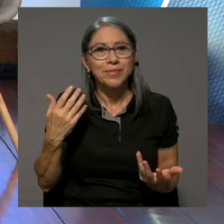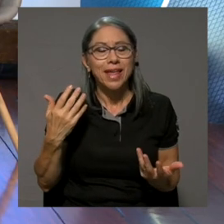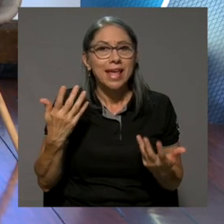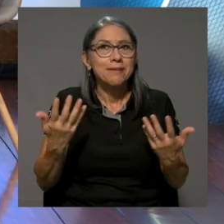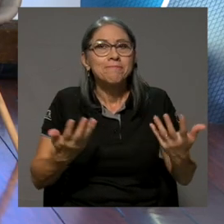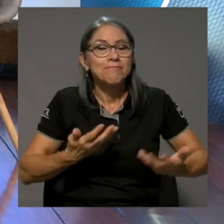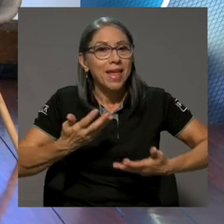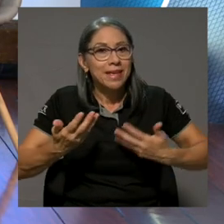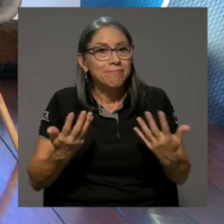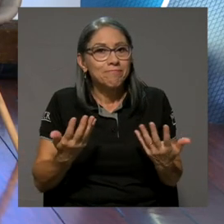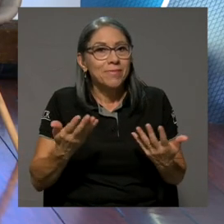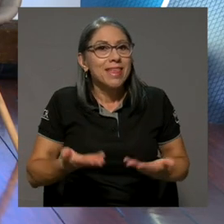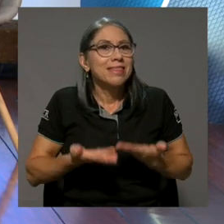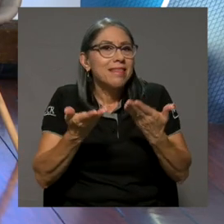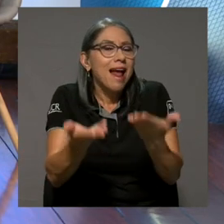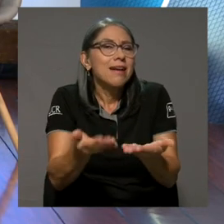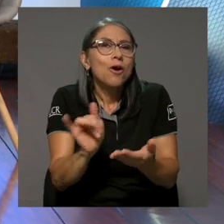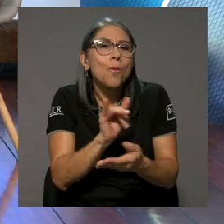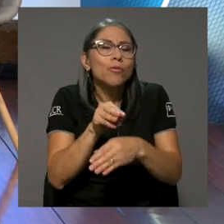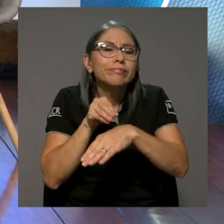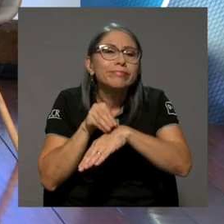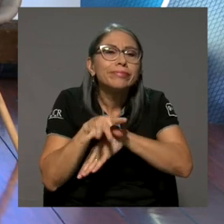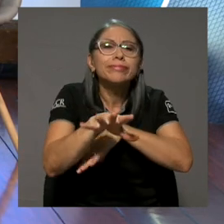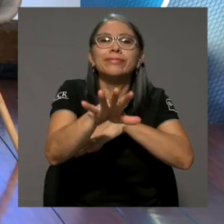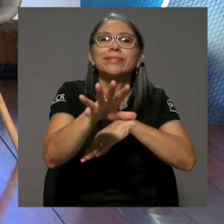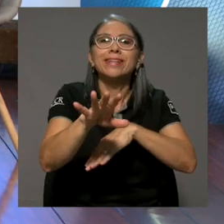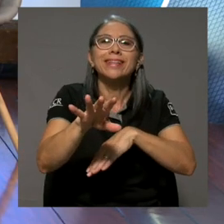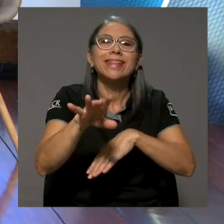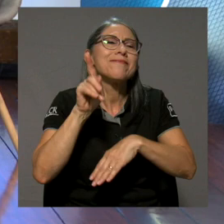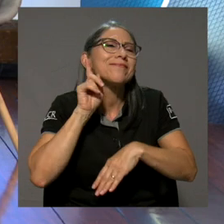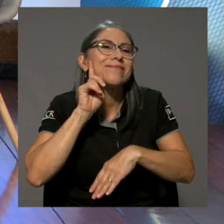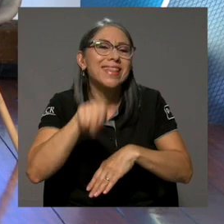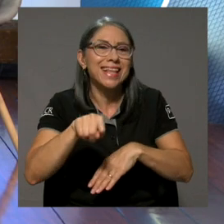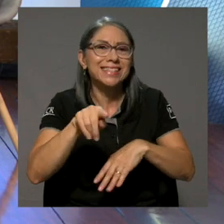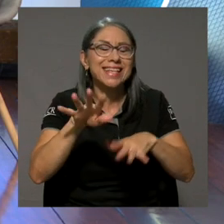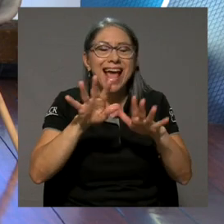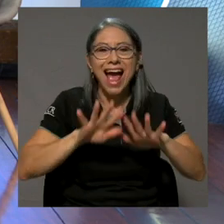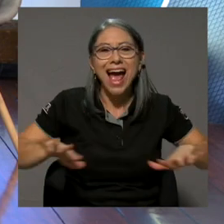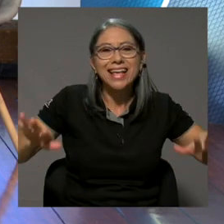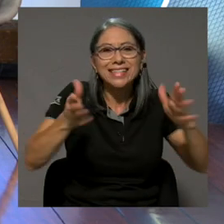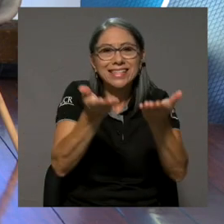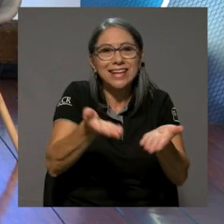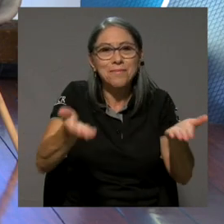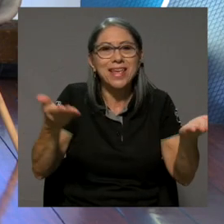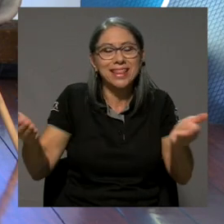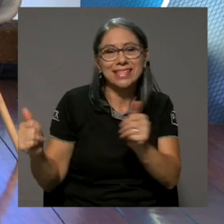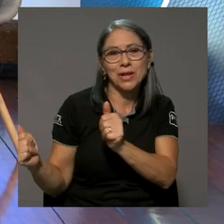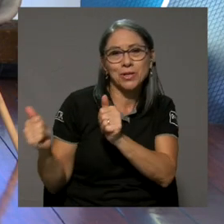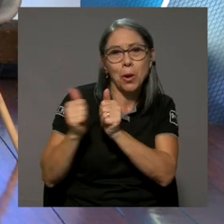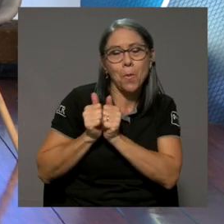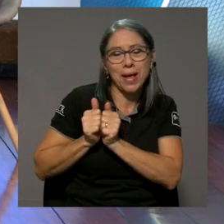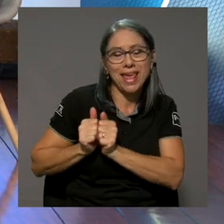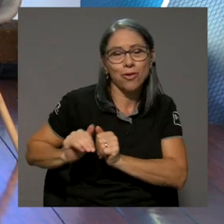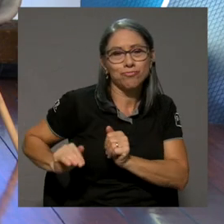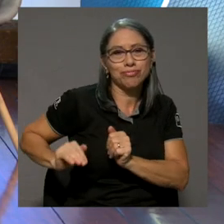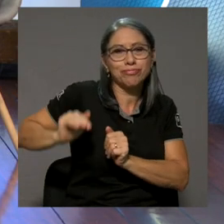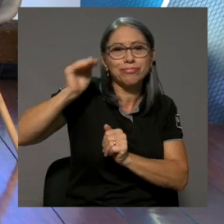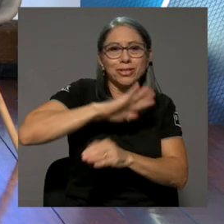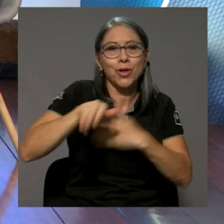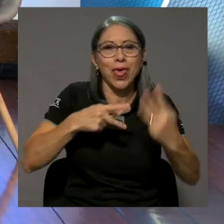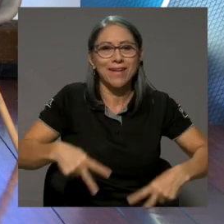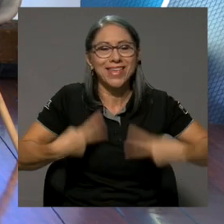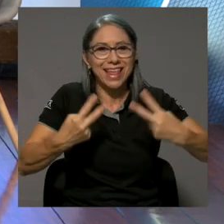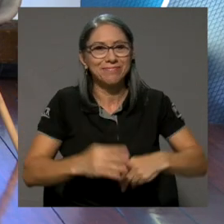y darle una infusión de fantasía a esas herramientas que nos han acompañado toda nuestra